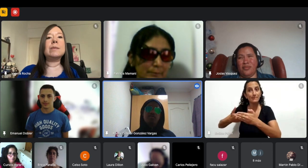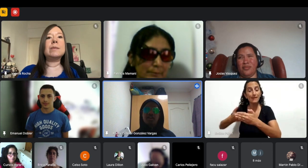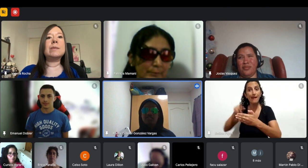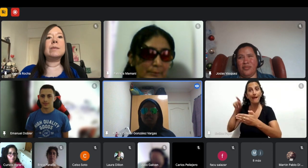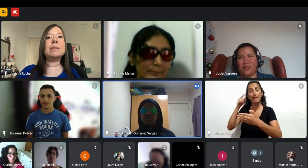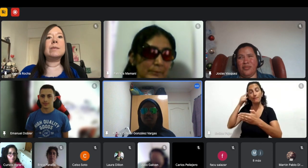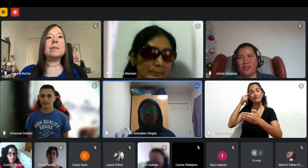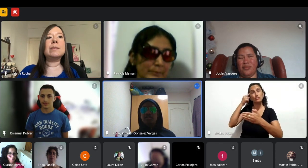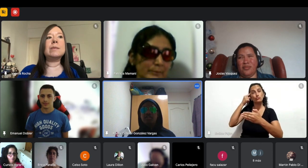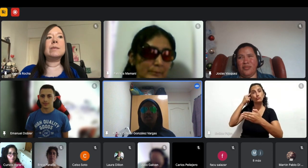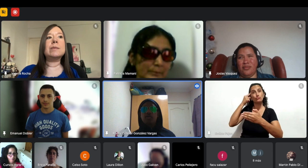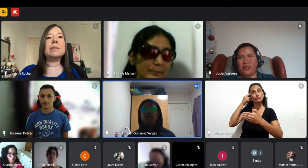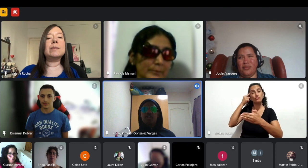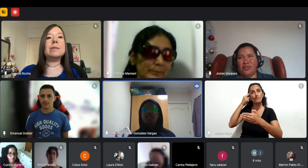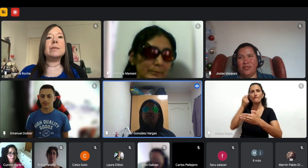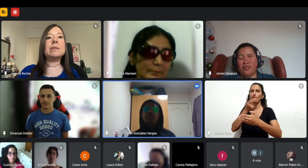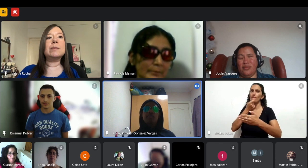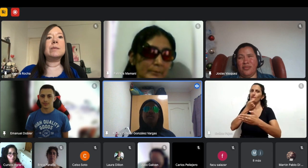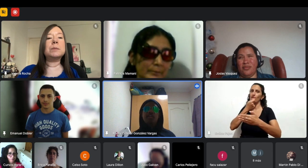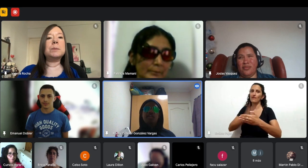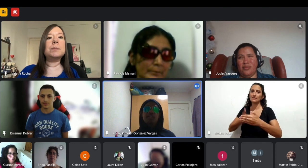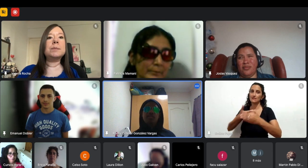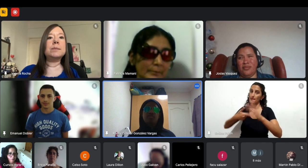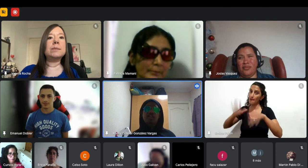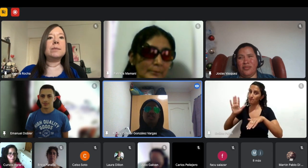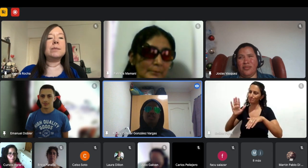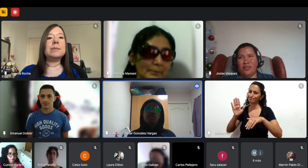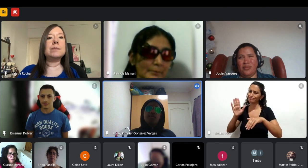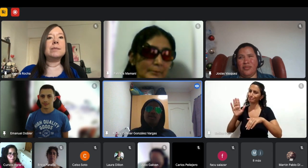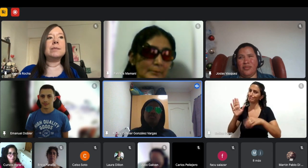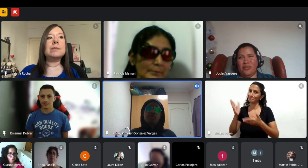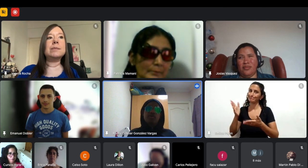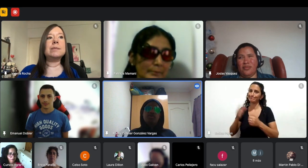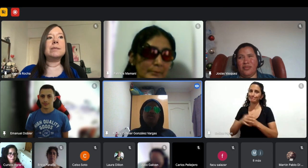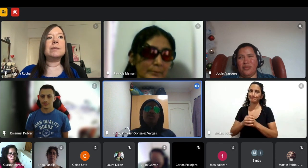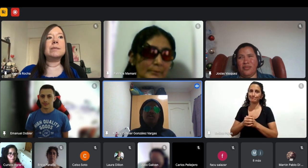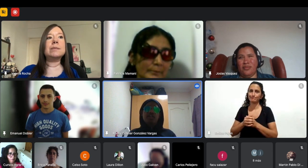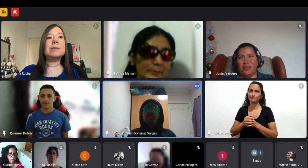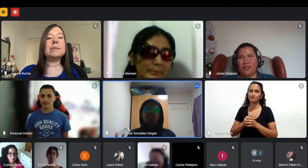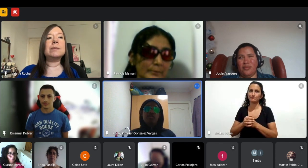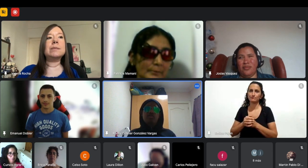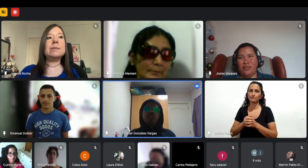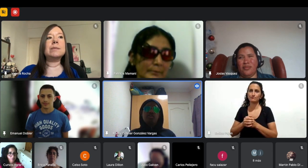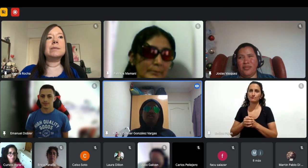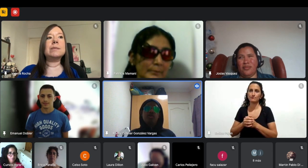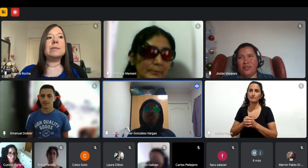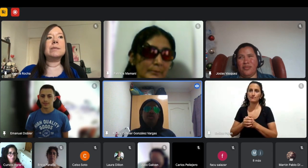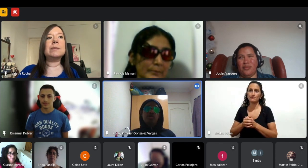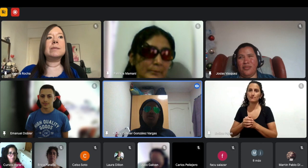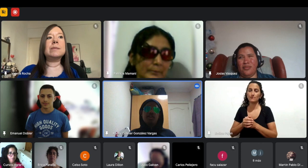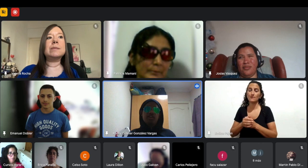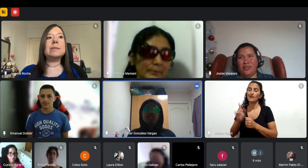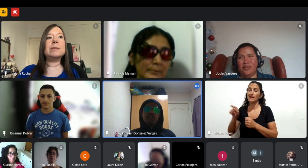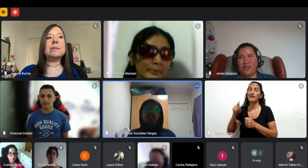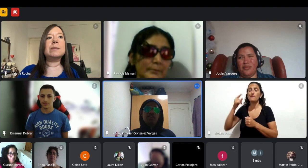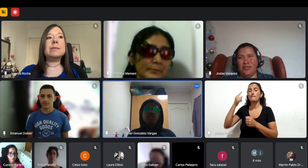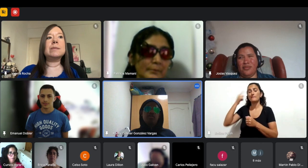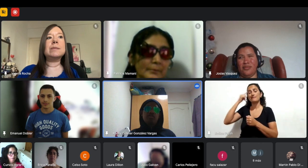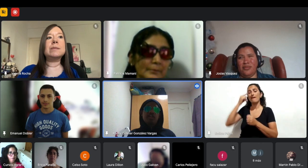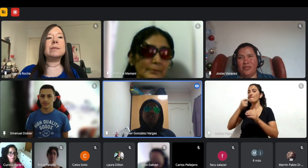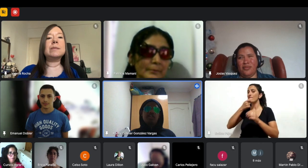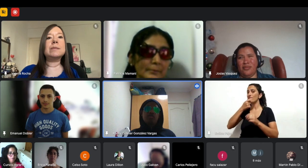sería más fácil de lo que me imaginé o sea desde lo que pasó perdón de lo que sucedió en lo que